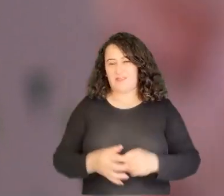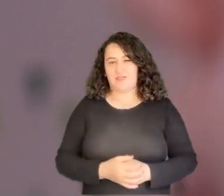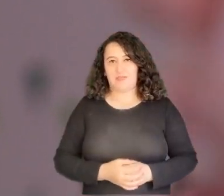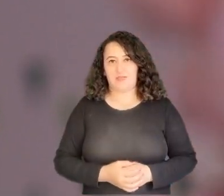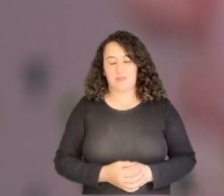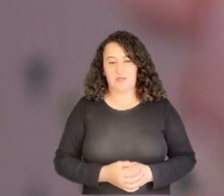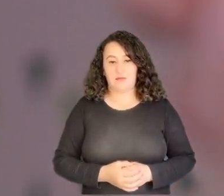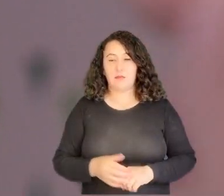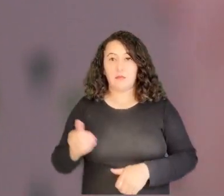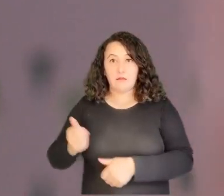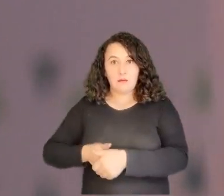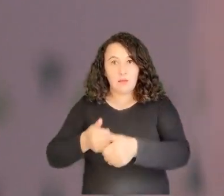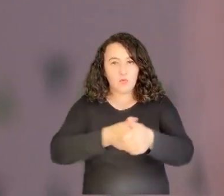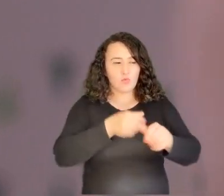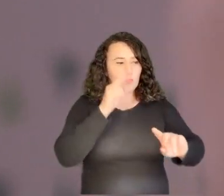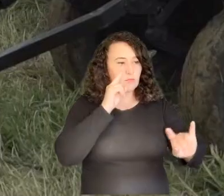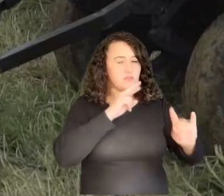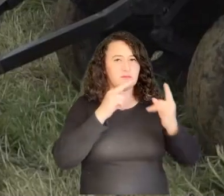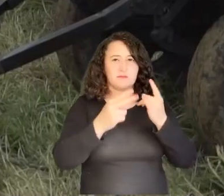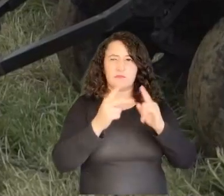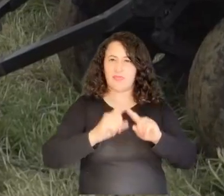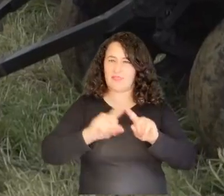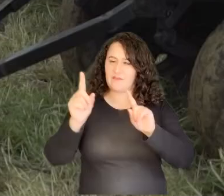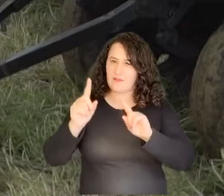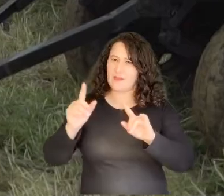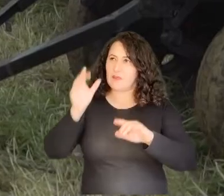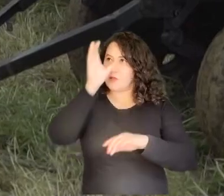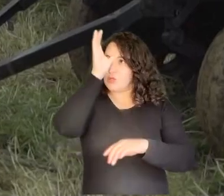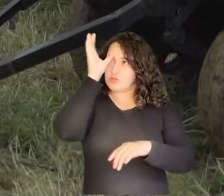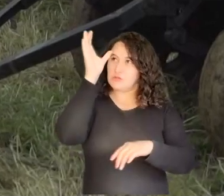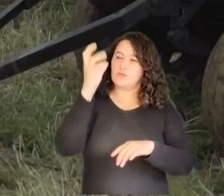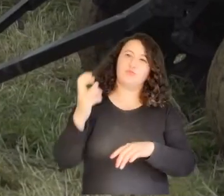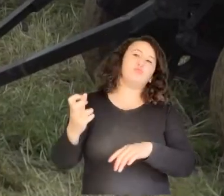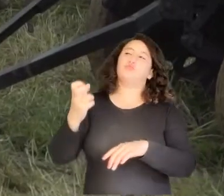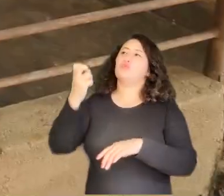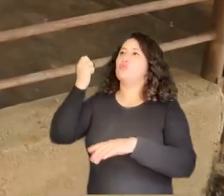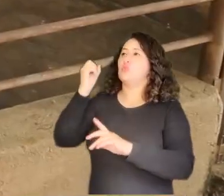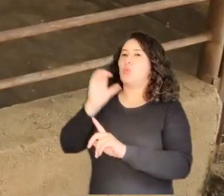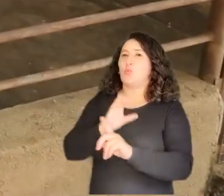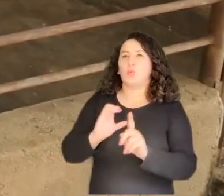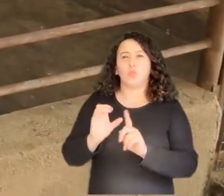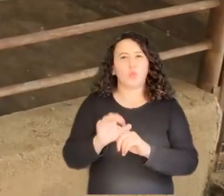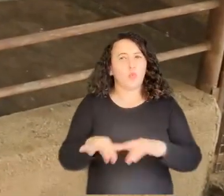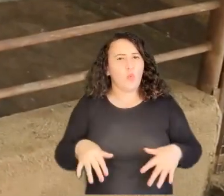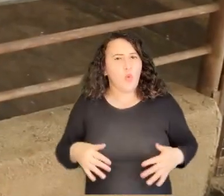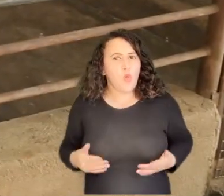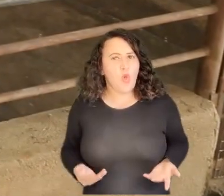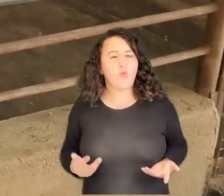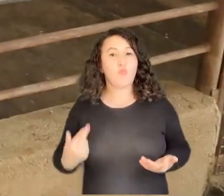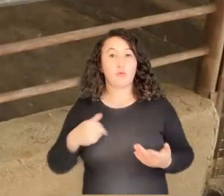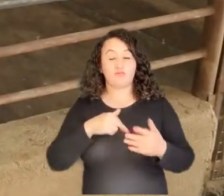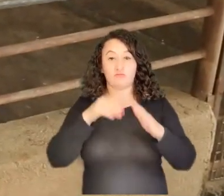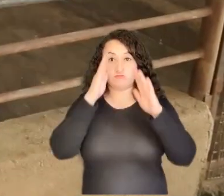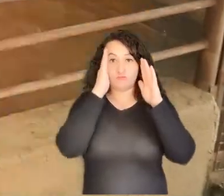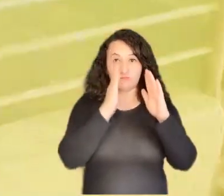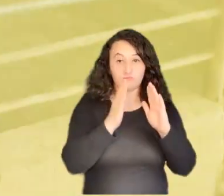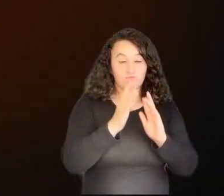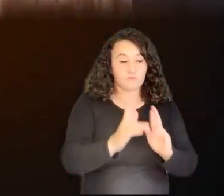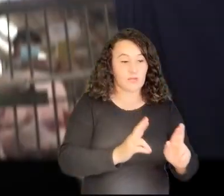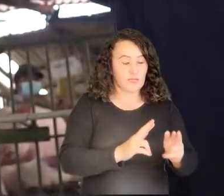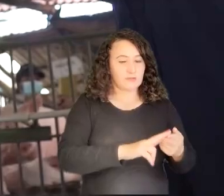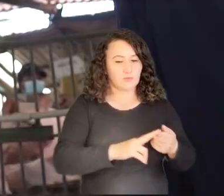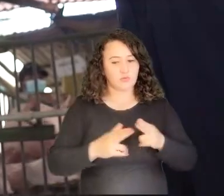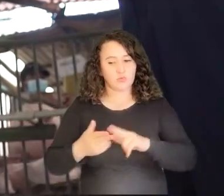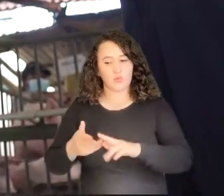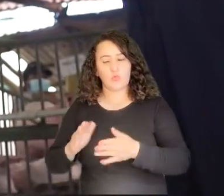desde su perspectiva y desde los conceptos ancestrales y culturales, vamos teniendo la relación con lo que es